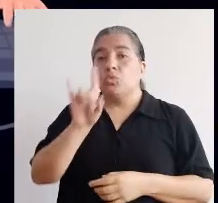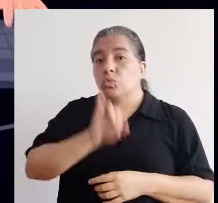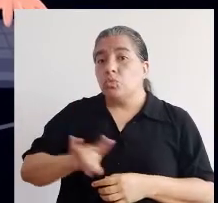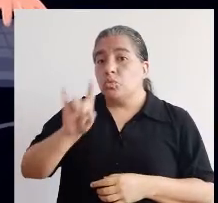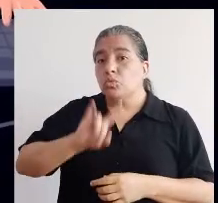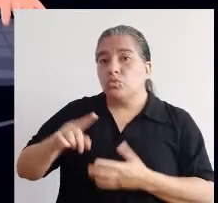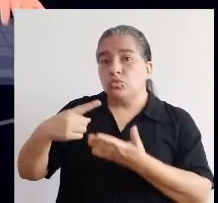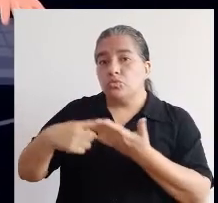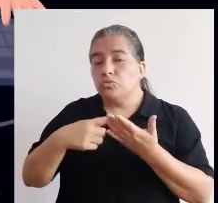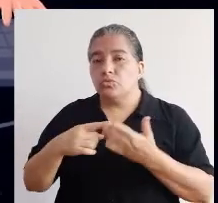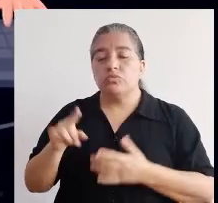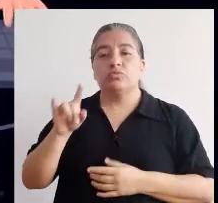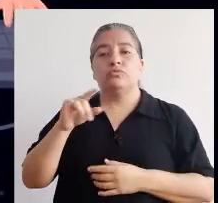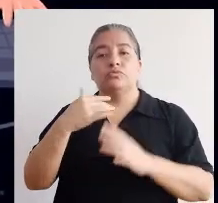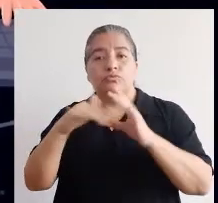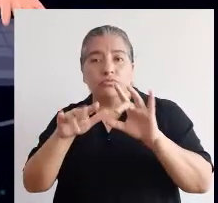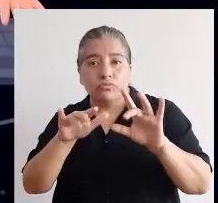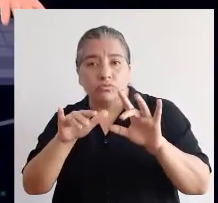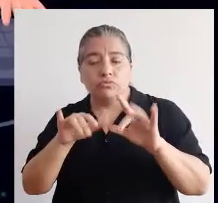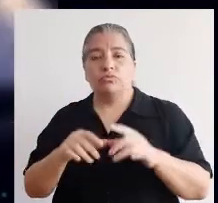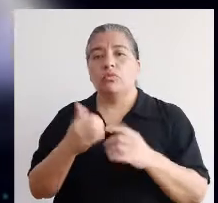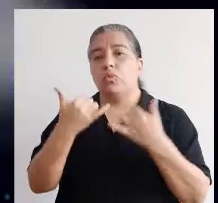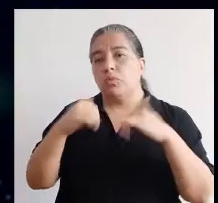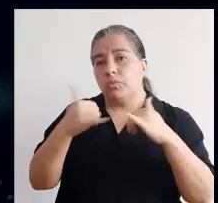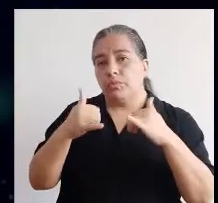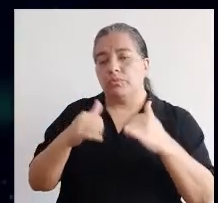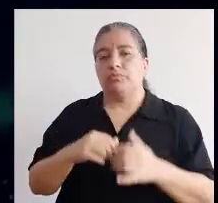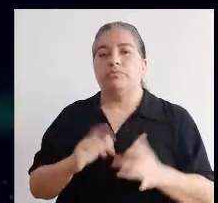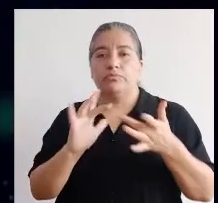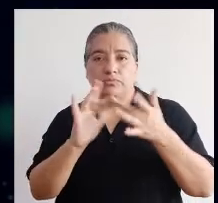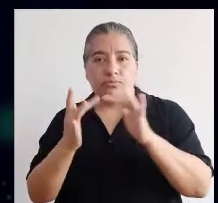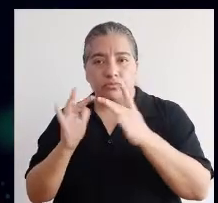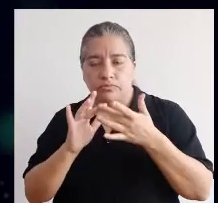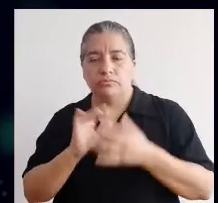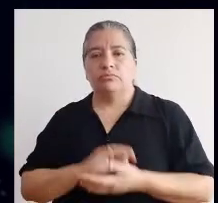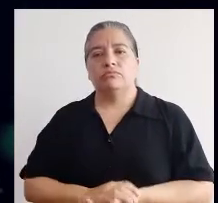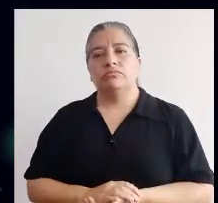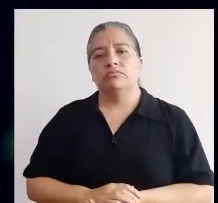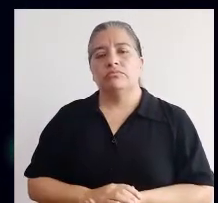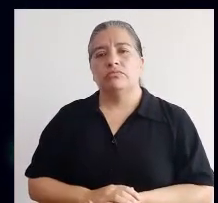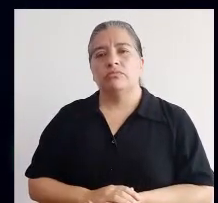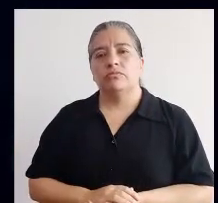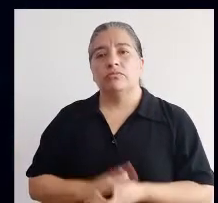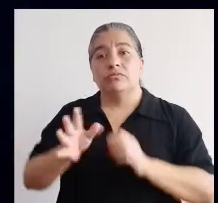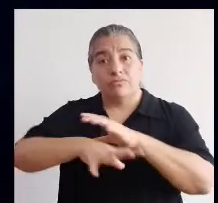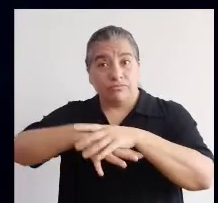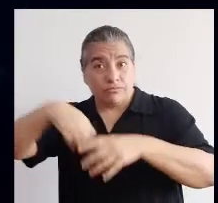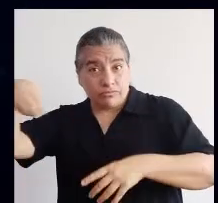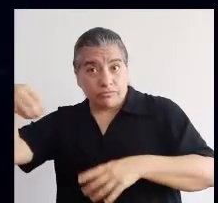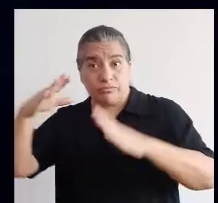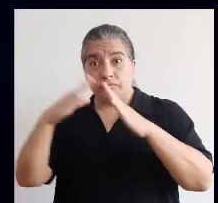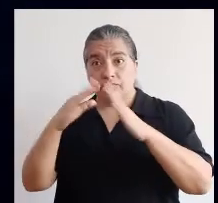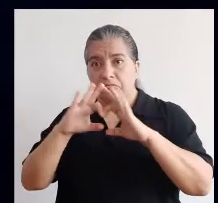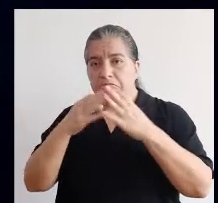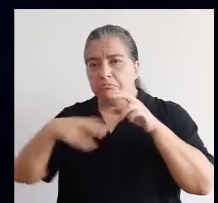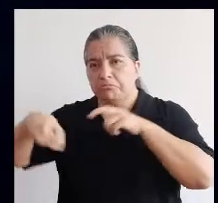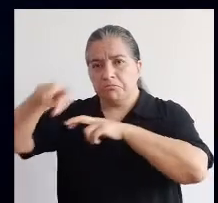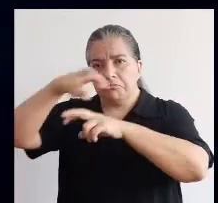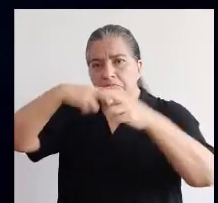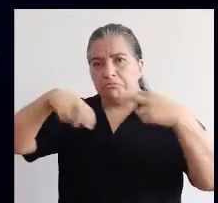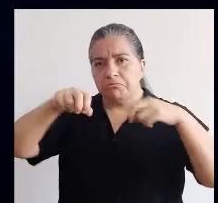de las redes sociales y videojuegos. 6. Realizar actividades fuera de casa con las precauciones